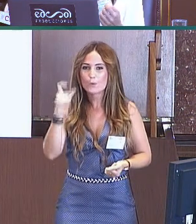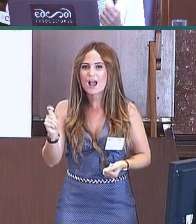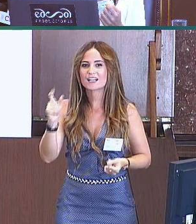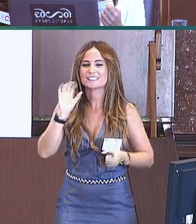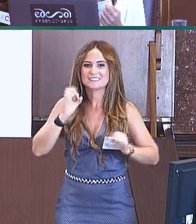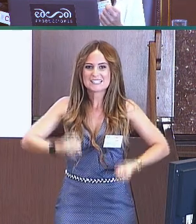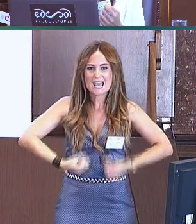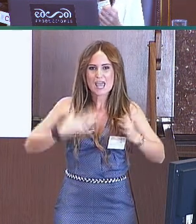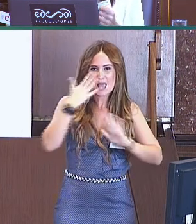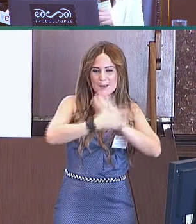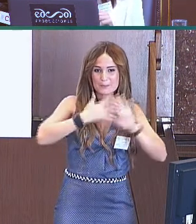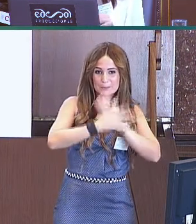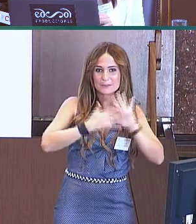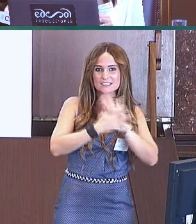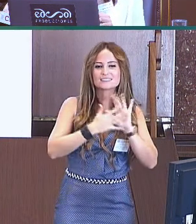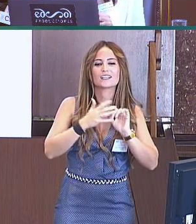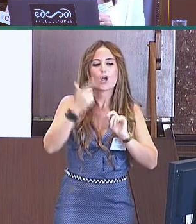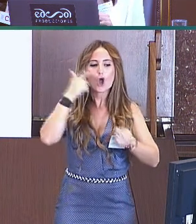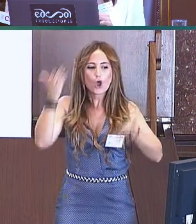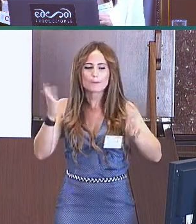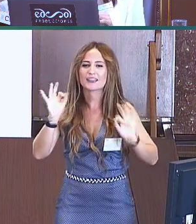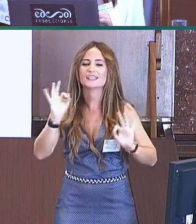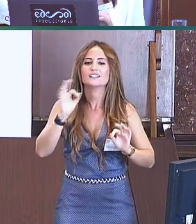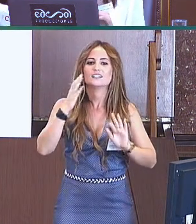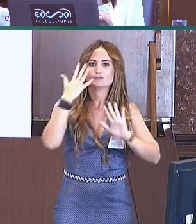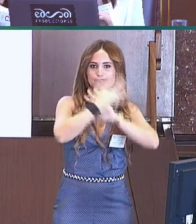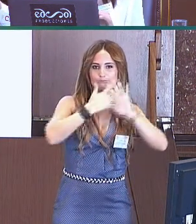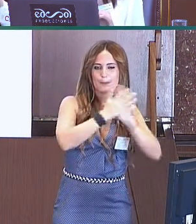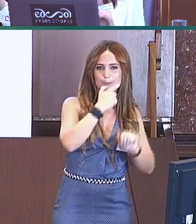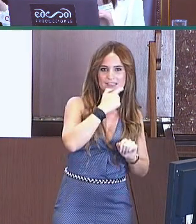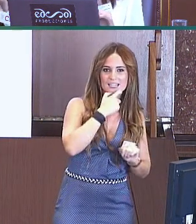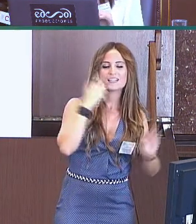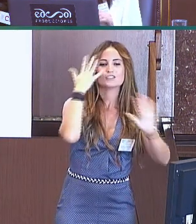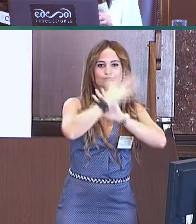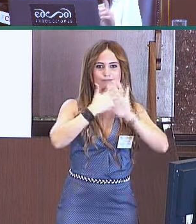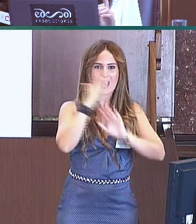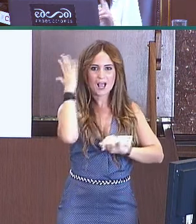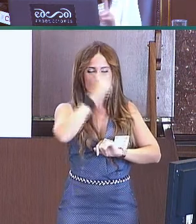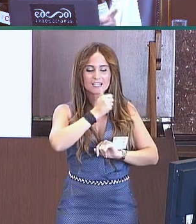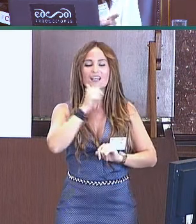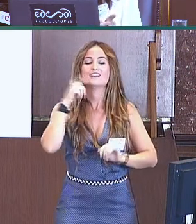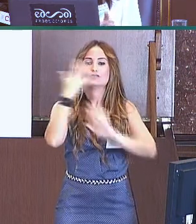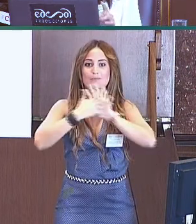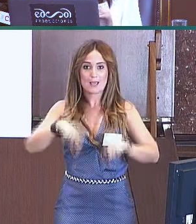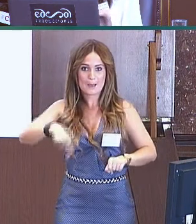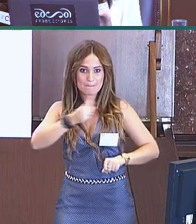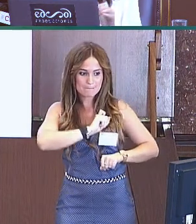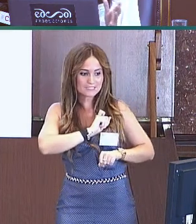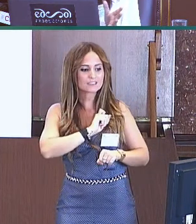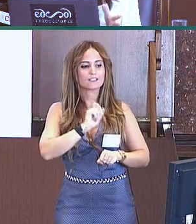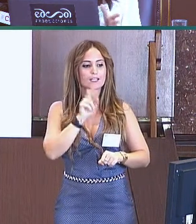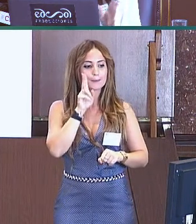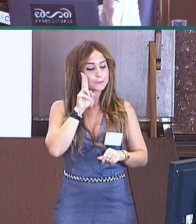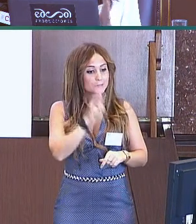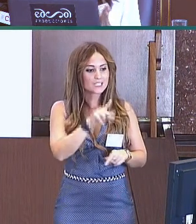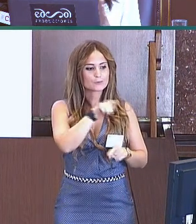Lo que hicimos es que ya que contábamos con aplicación de las adaptaciones del inventario y